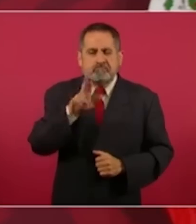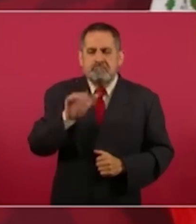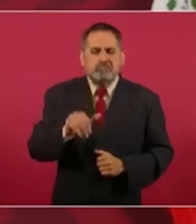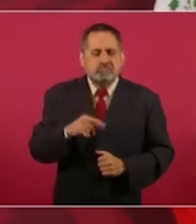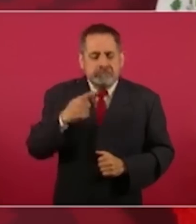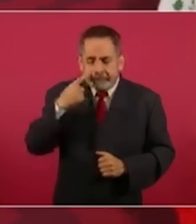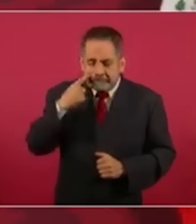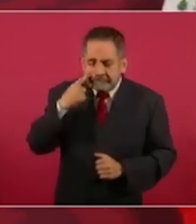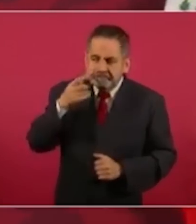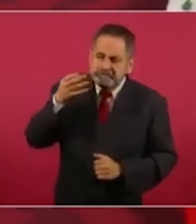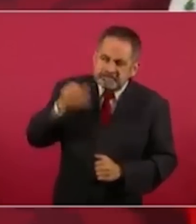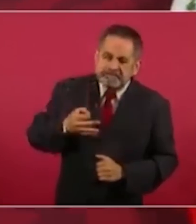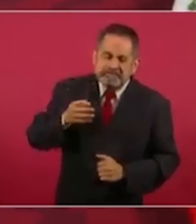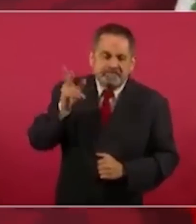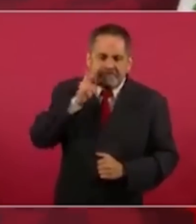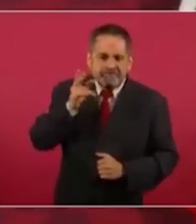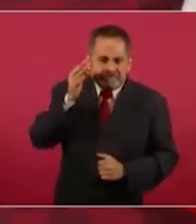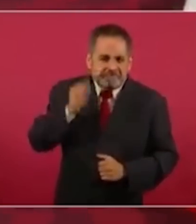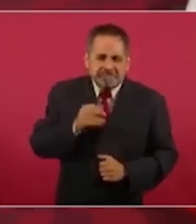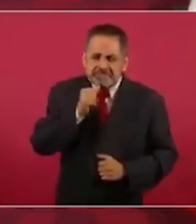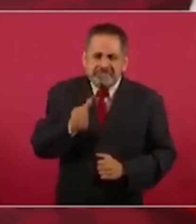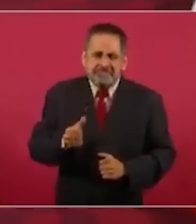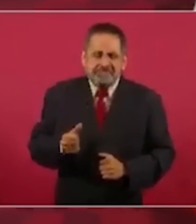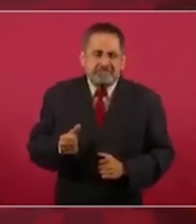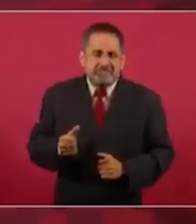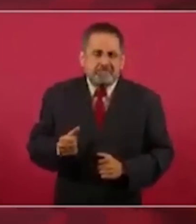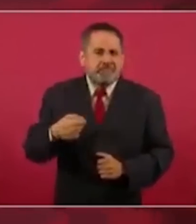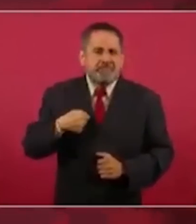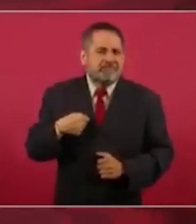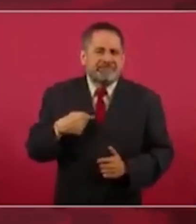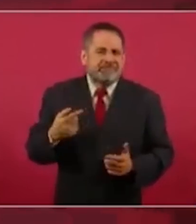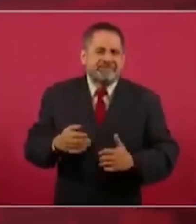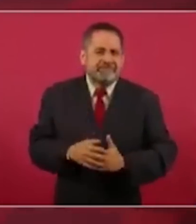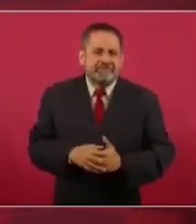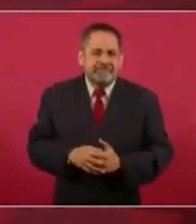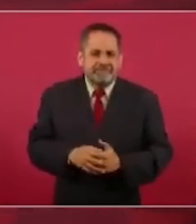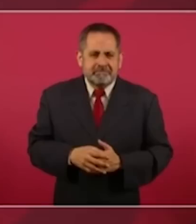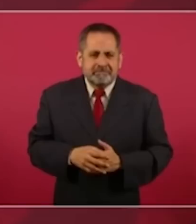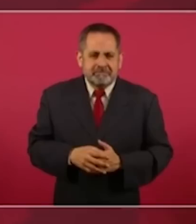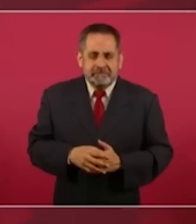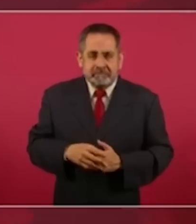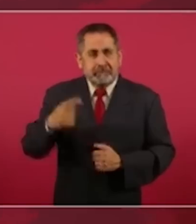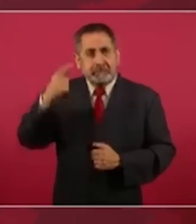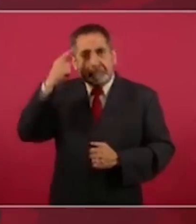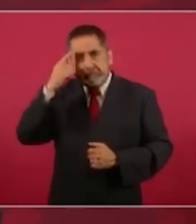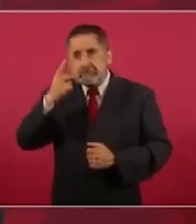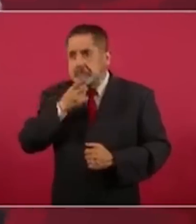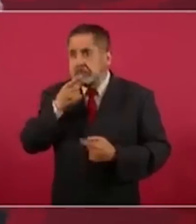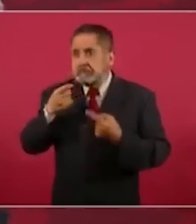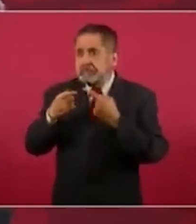van a poder decir que soy incongruente.